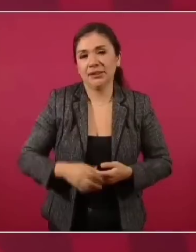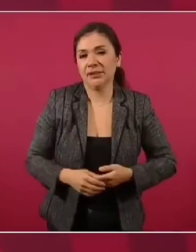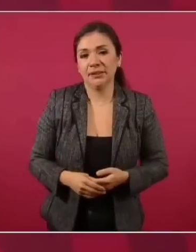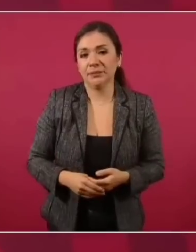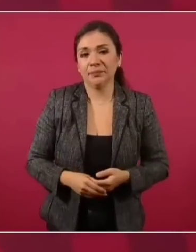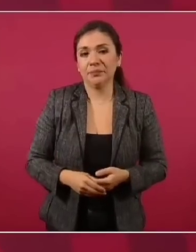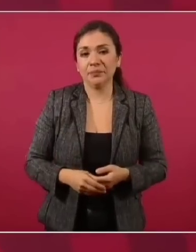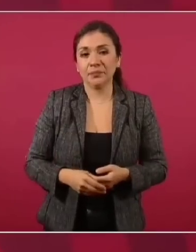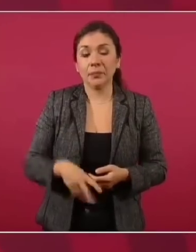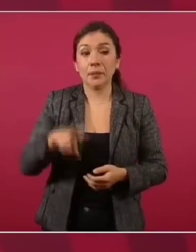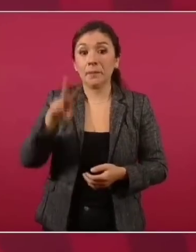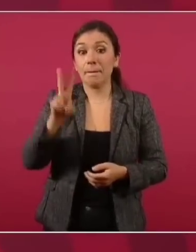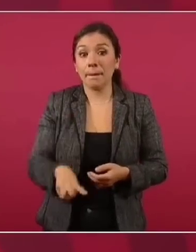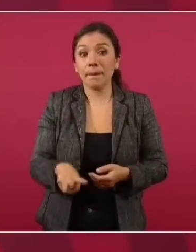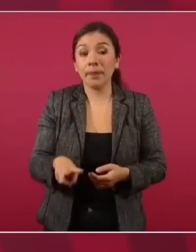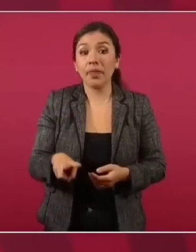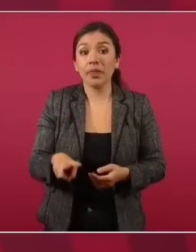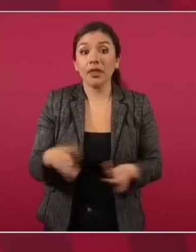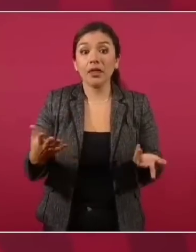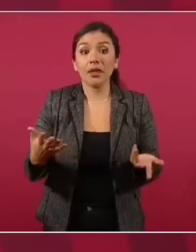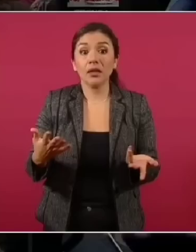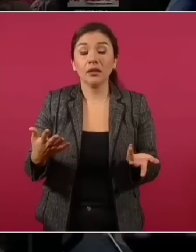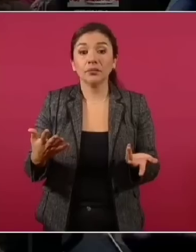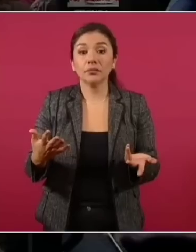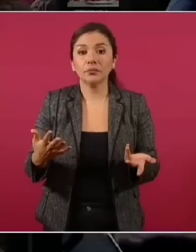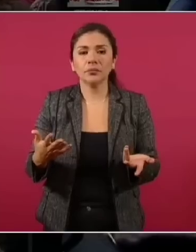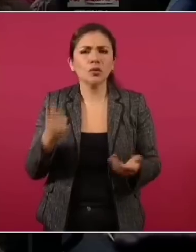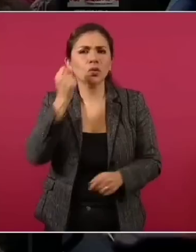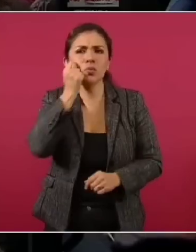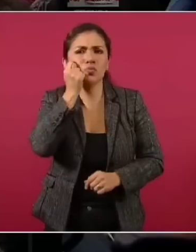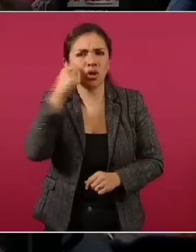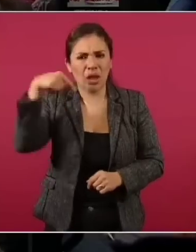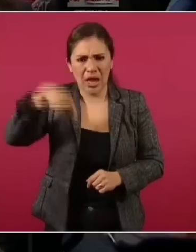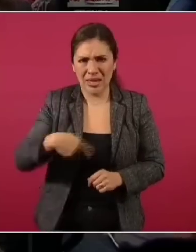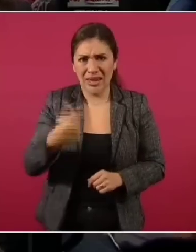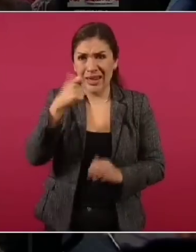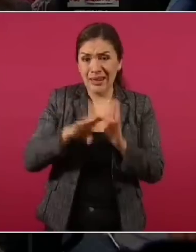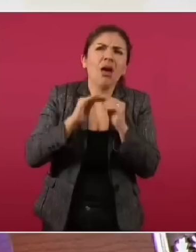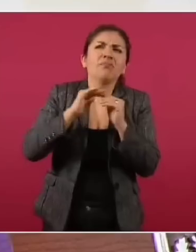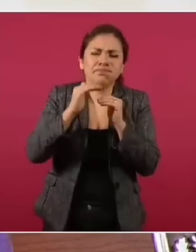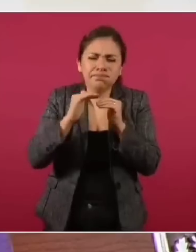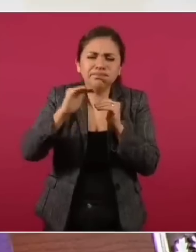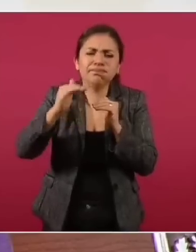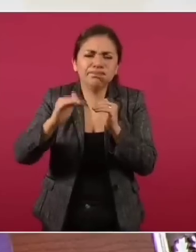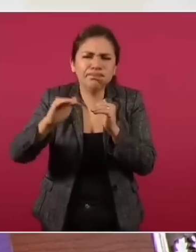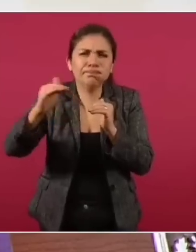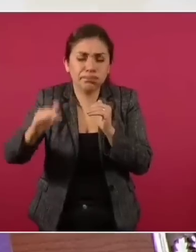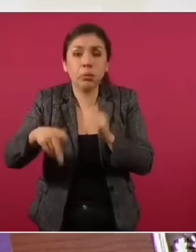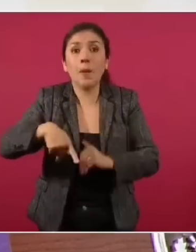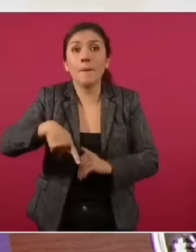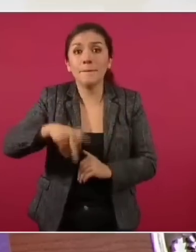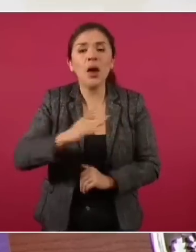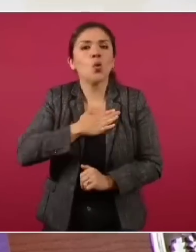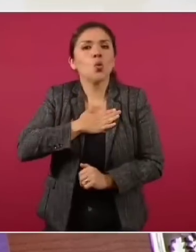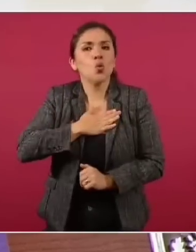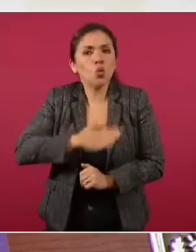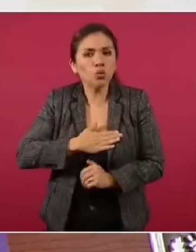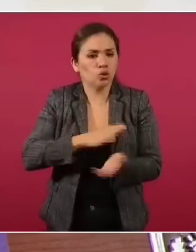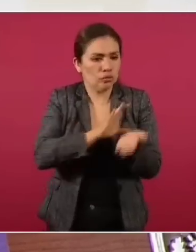Porque aunque no tengamos crecimiento, distribución de la riqueza